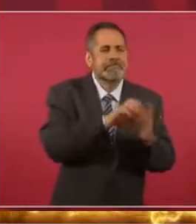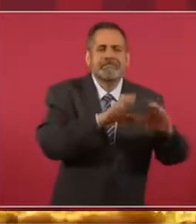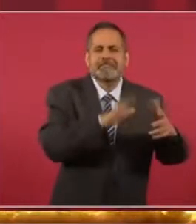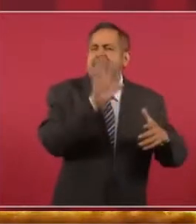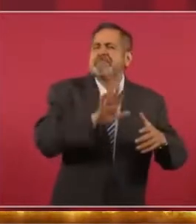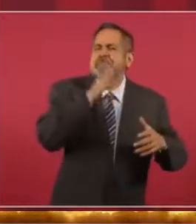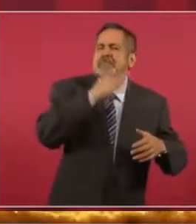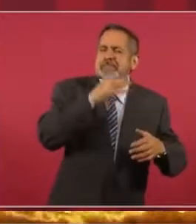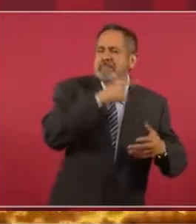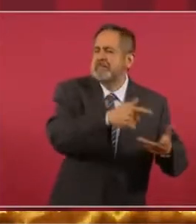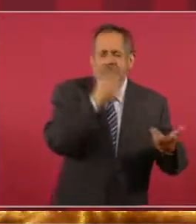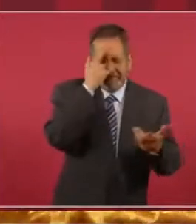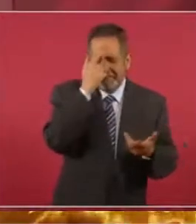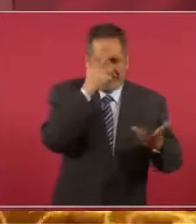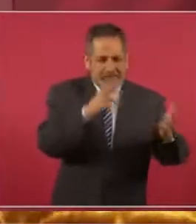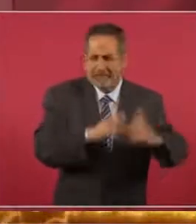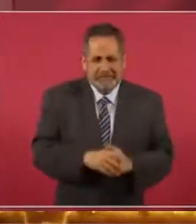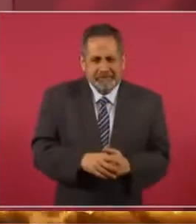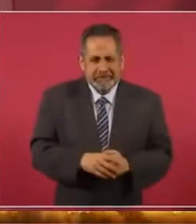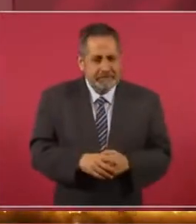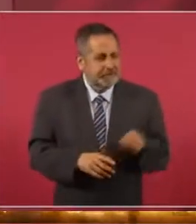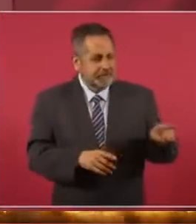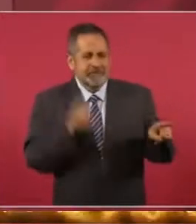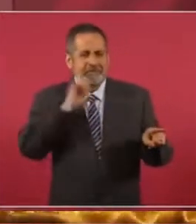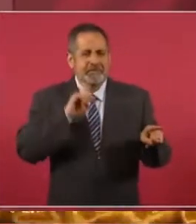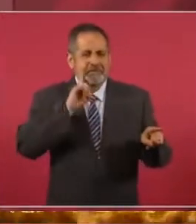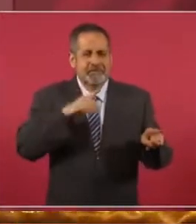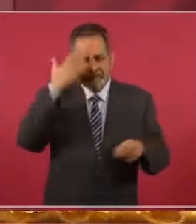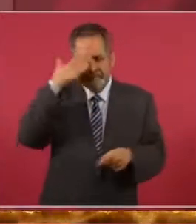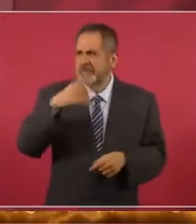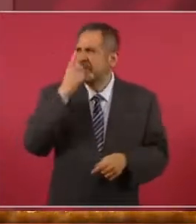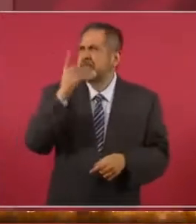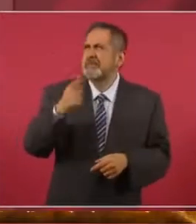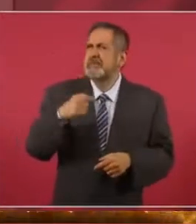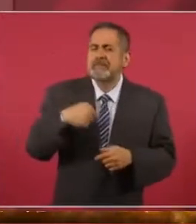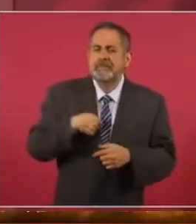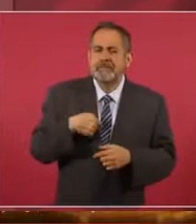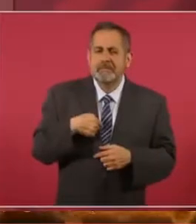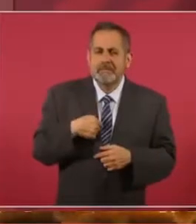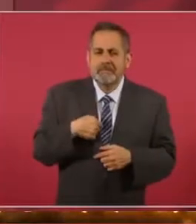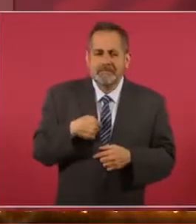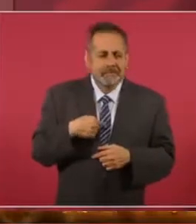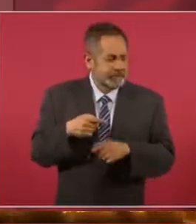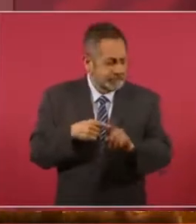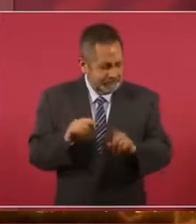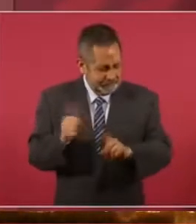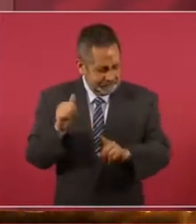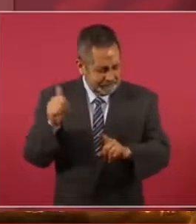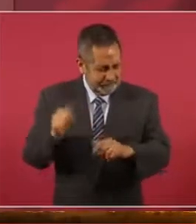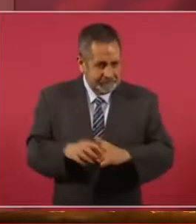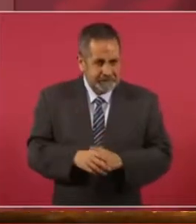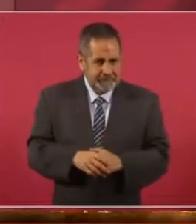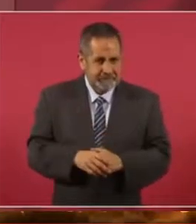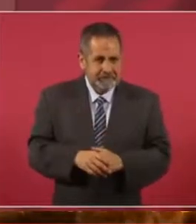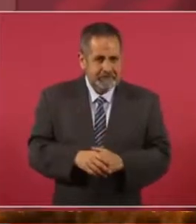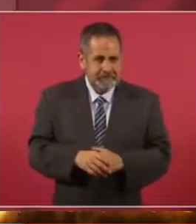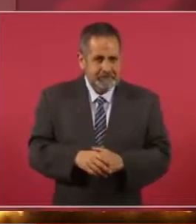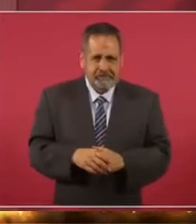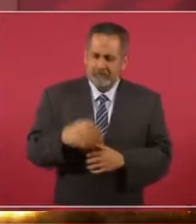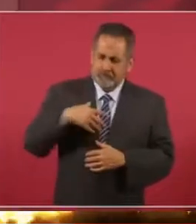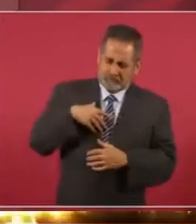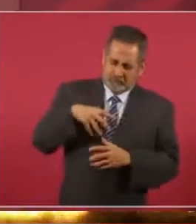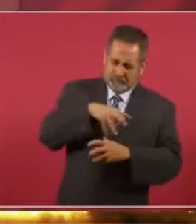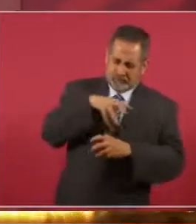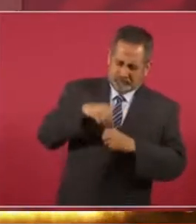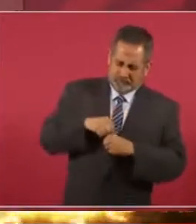yo soy… Clasista. No, no, Totalmente INE.